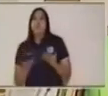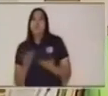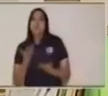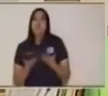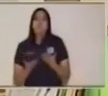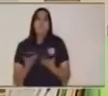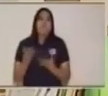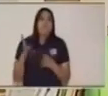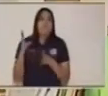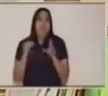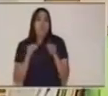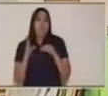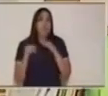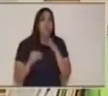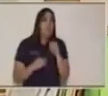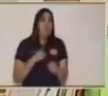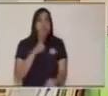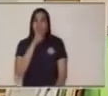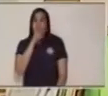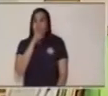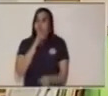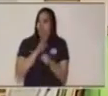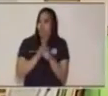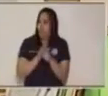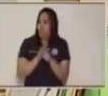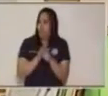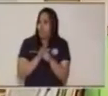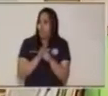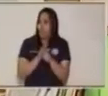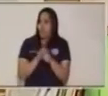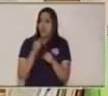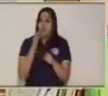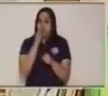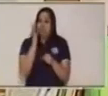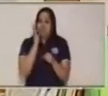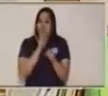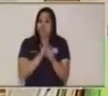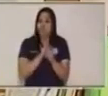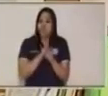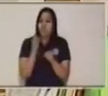secreto entre las dos personas? Porque los secretos se valen.